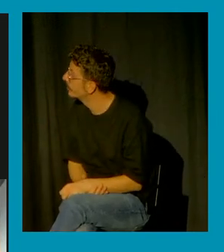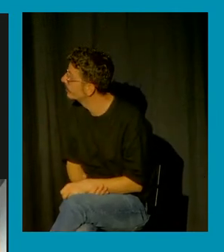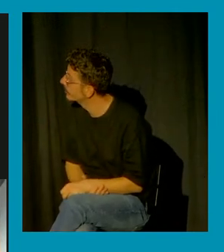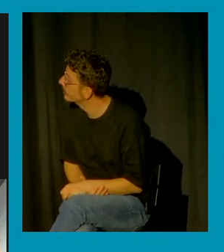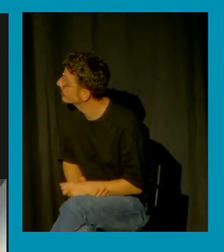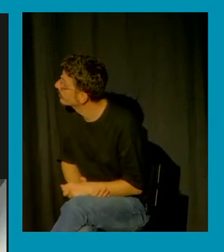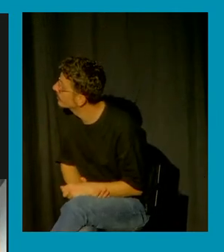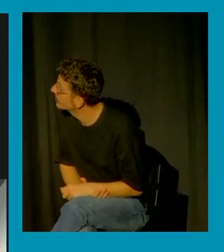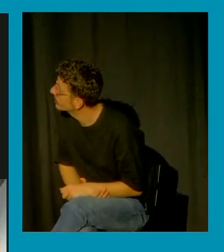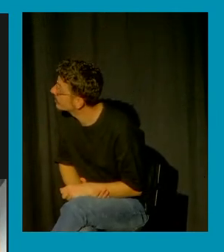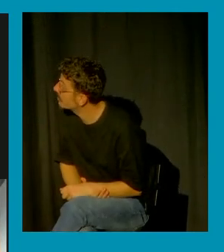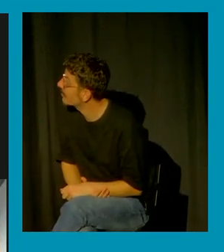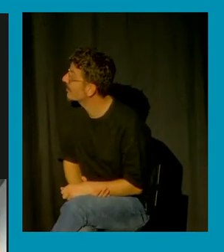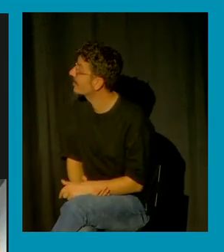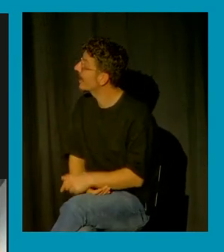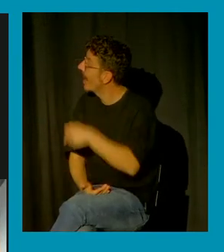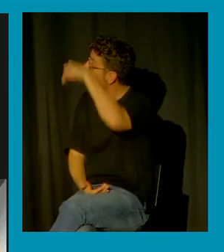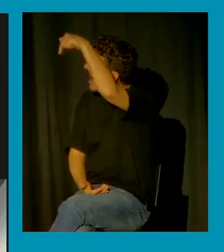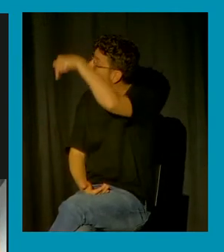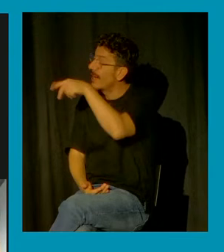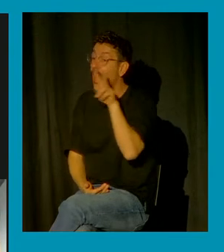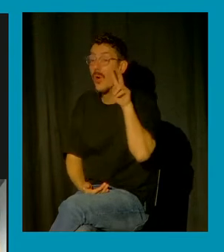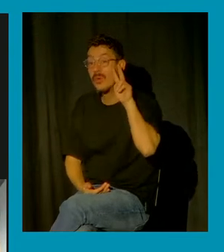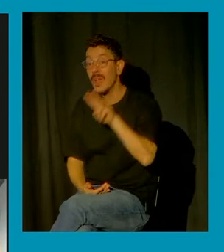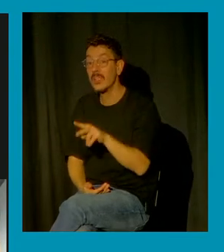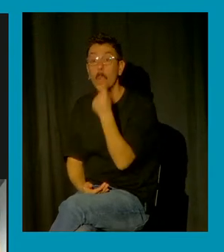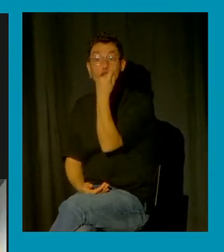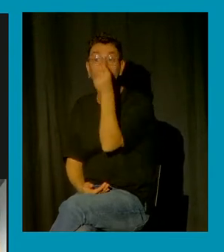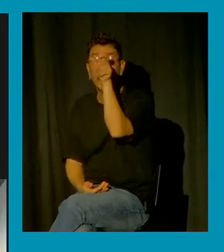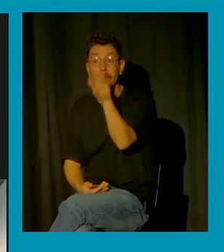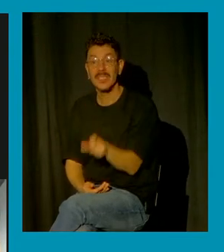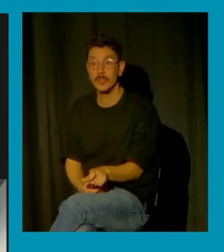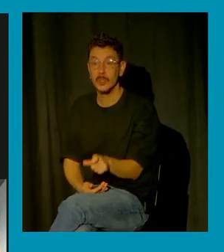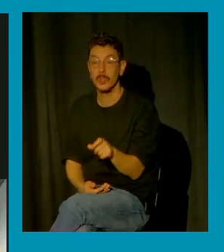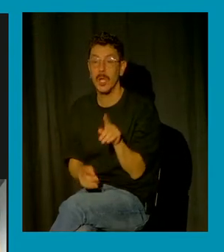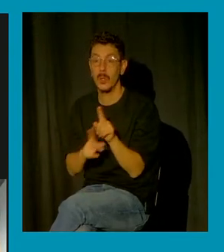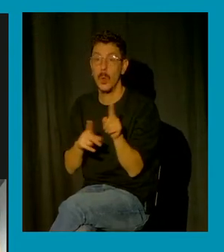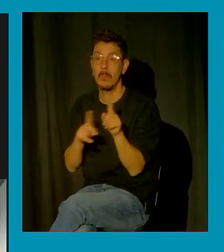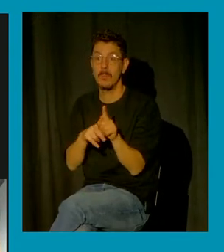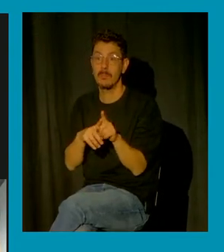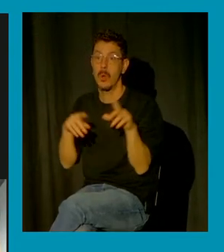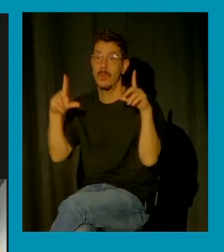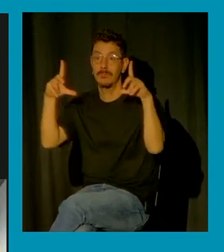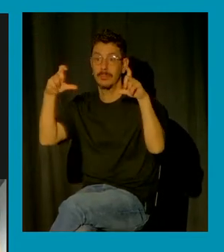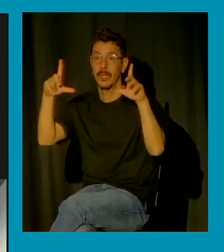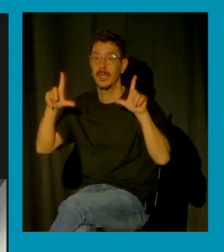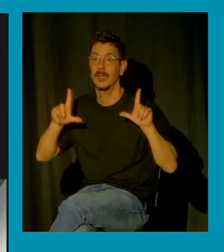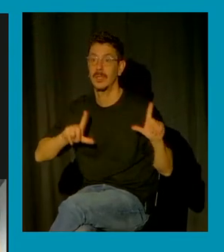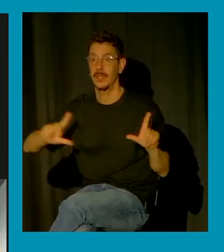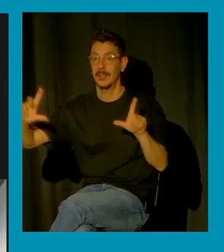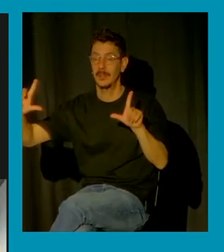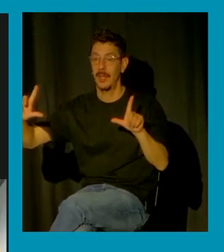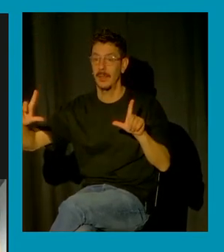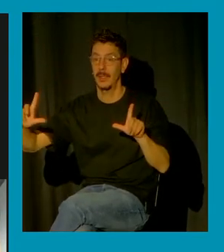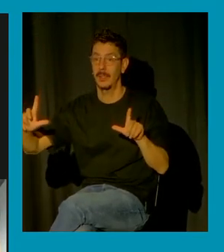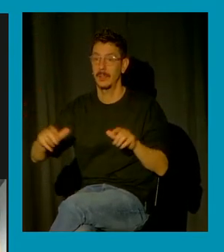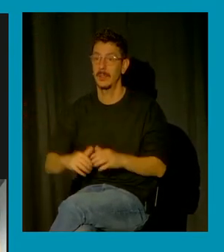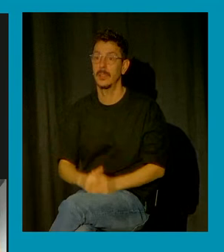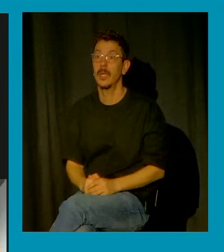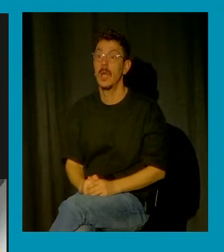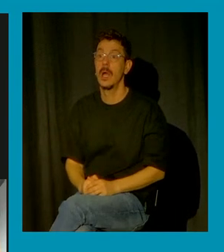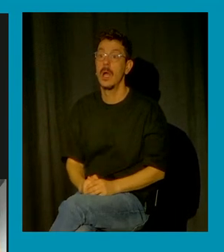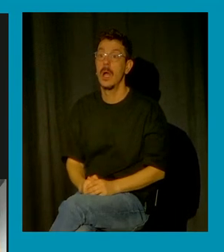podéis ver aquí abajo que aparezca una persona retratada en la imagen hasta ese momento no se sabía cómo hacer